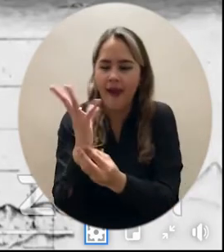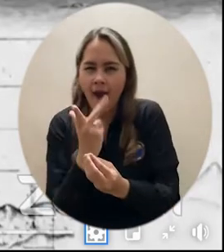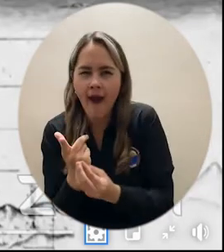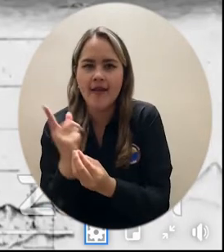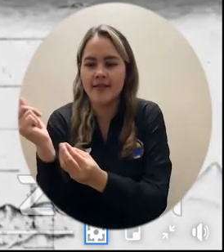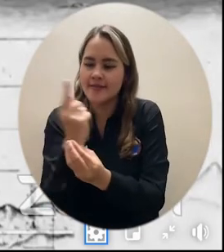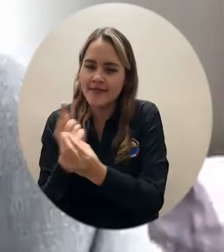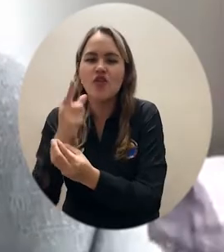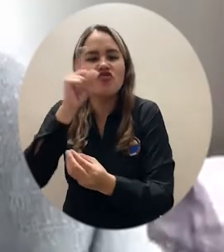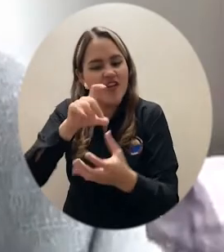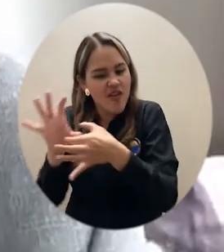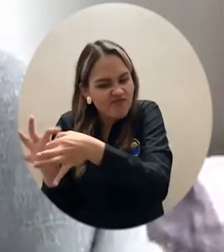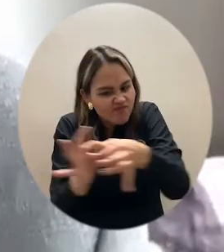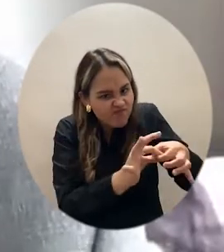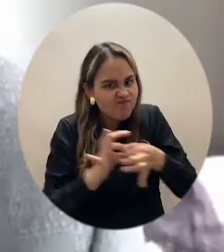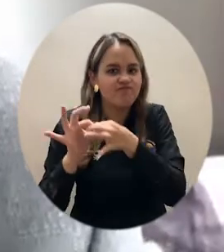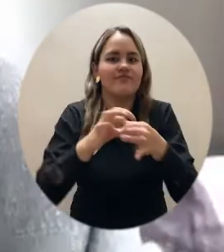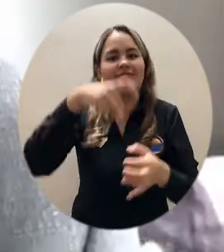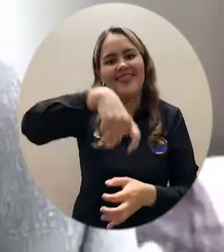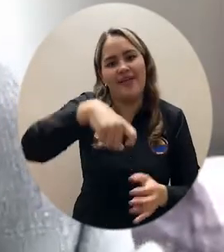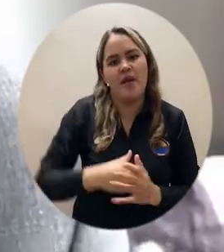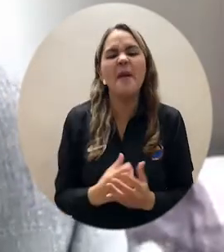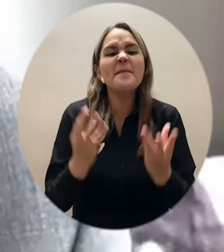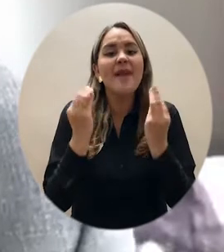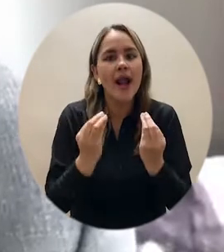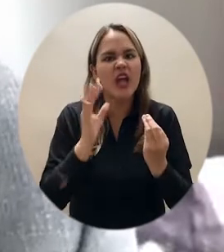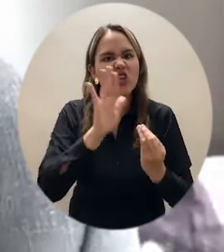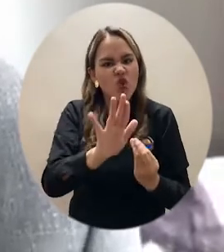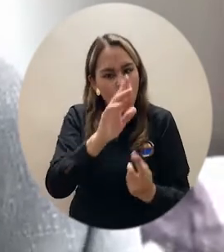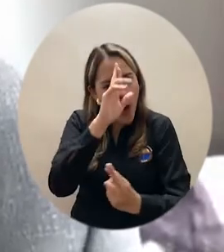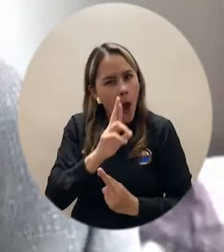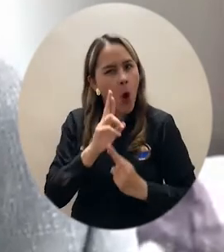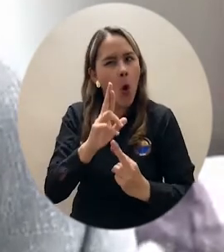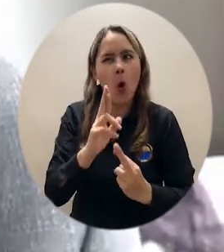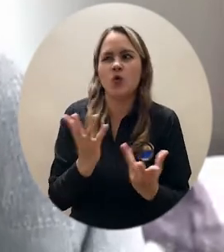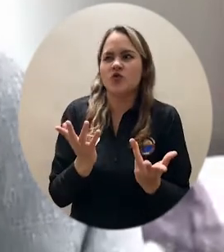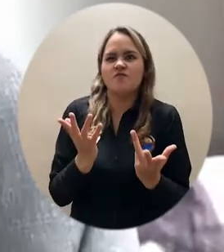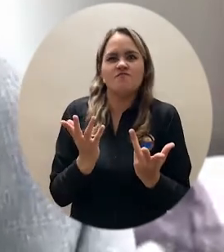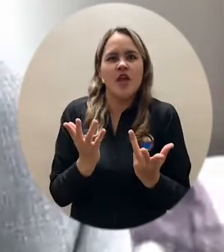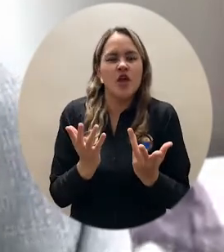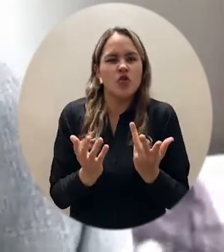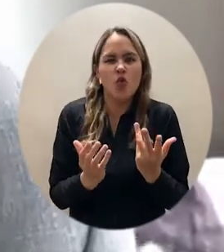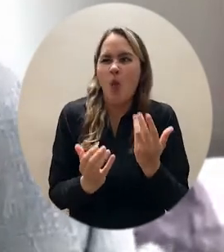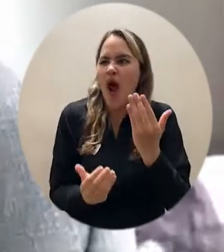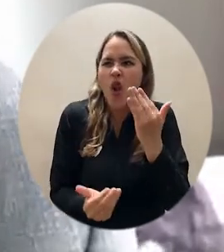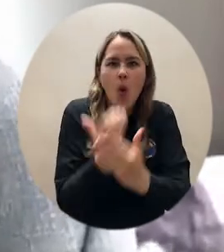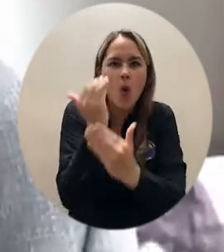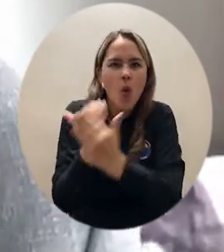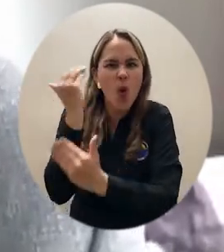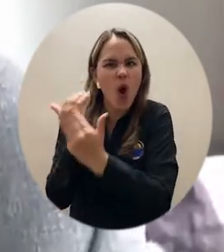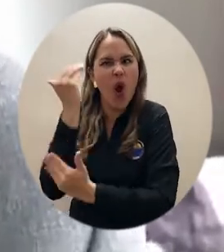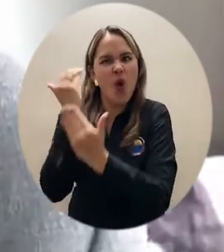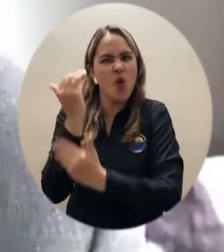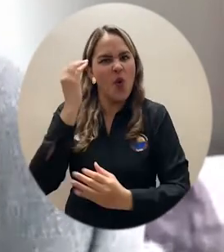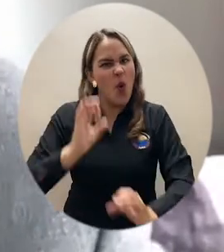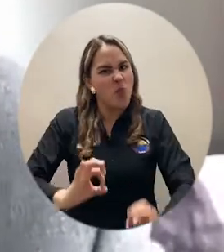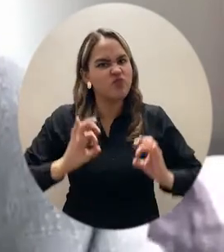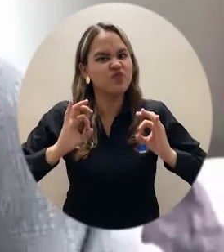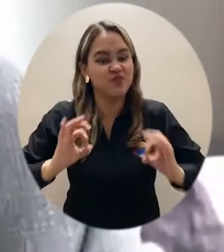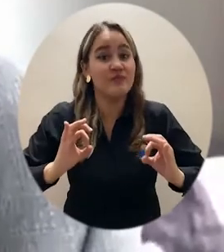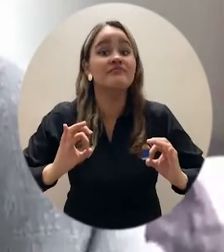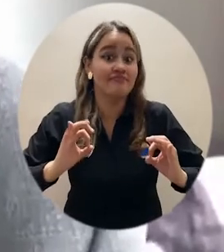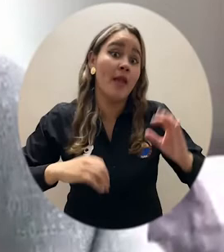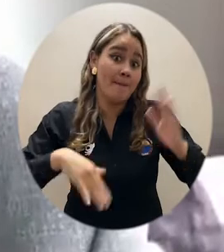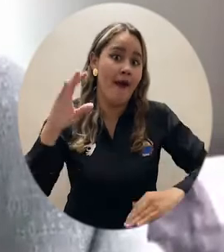el desarrollo de empresas de conocimiento, de innovación, que aseguren la supervivencia, en este caso, pues de nuestro país, como